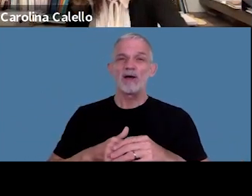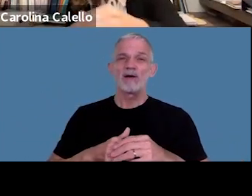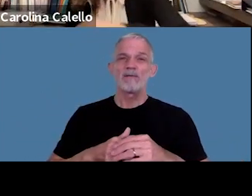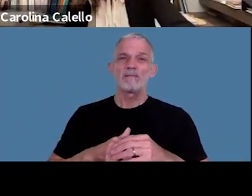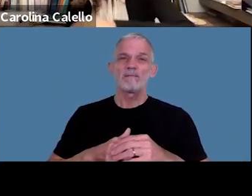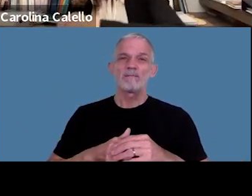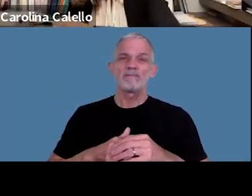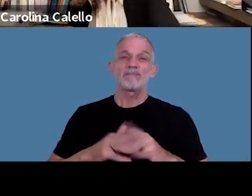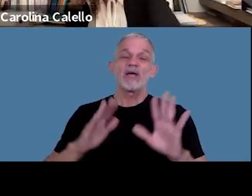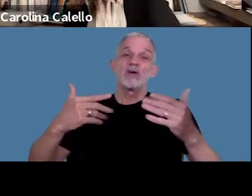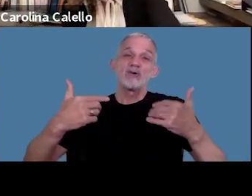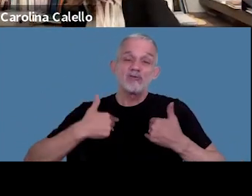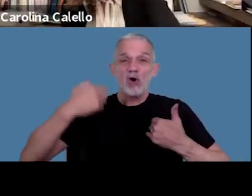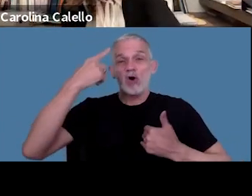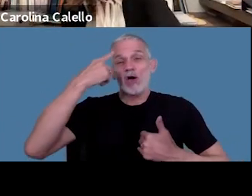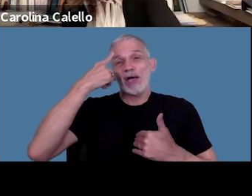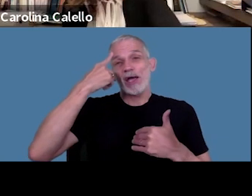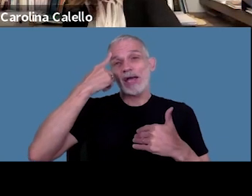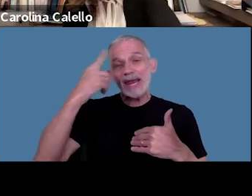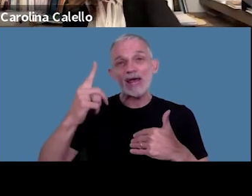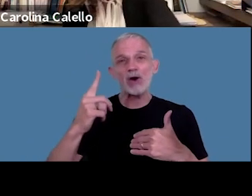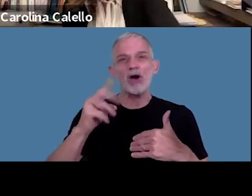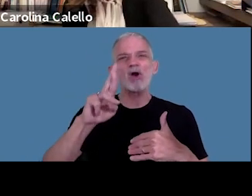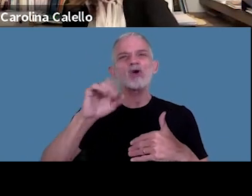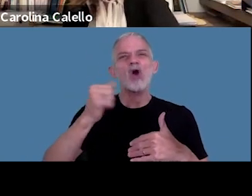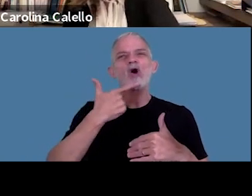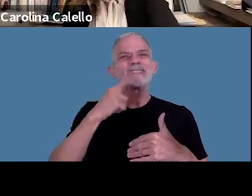yo creo que Rosita